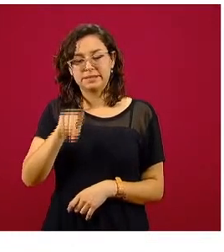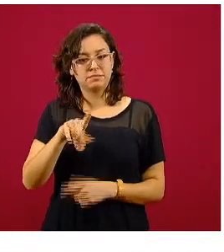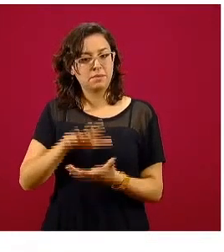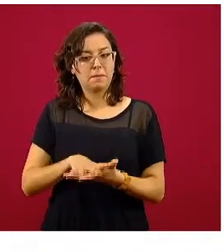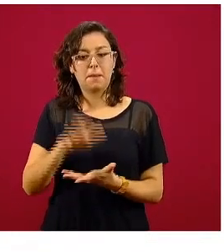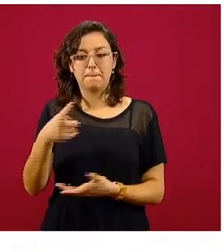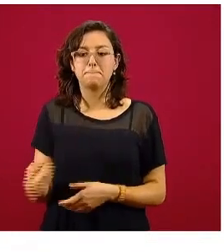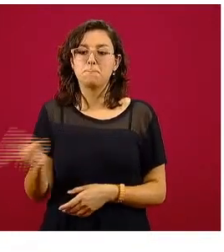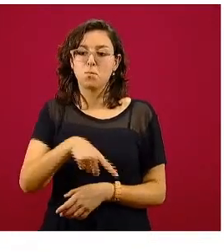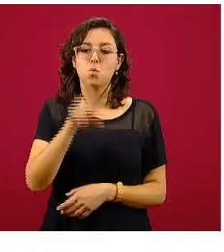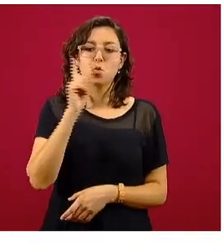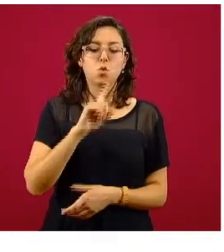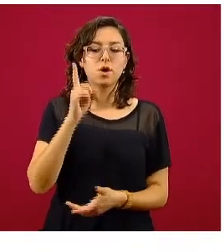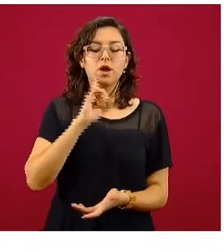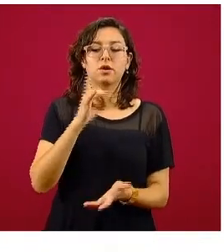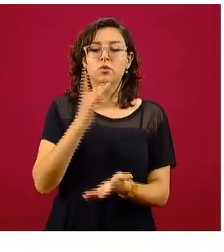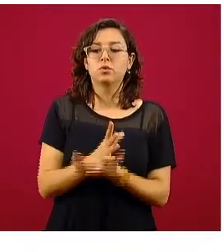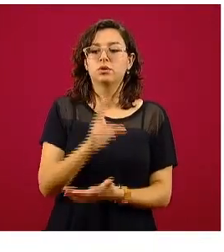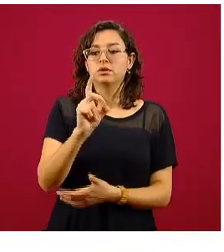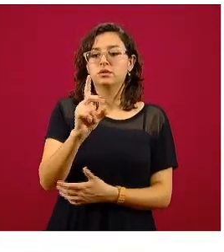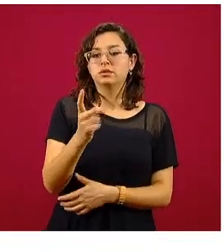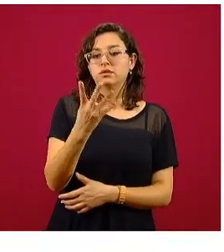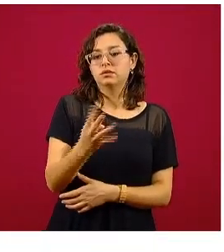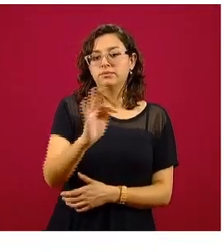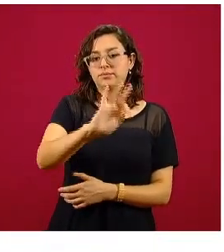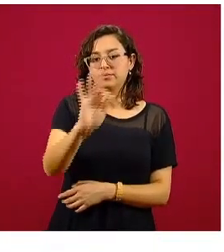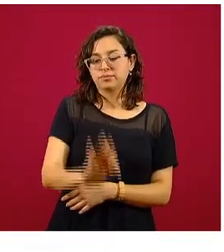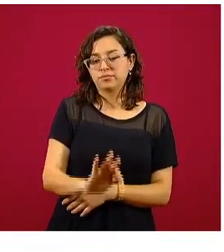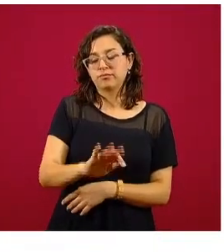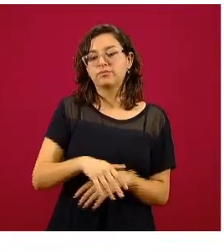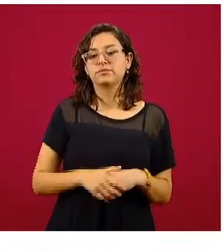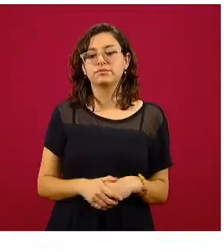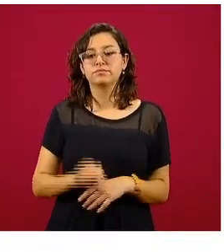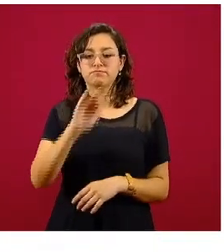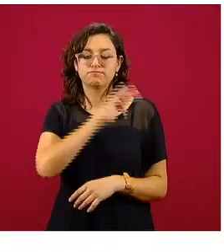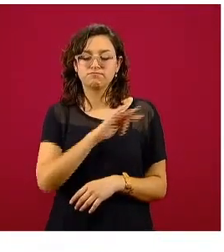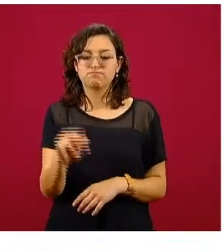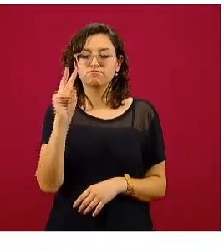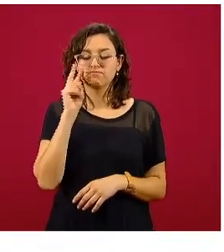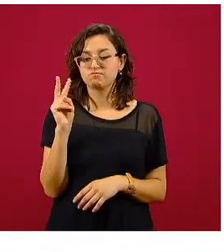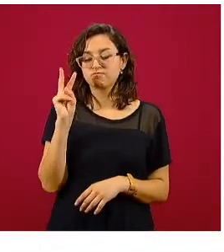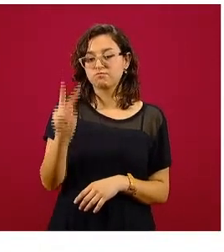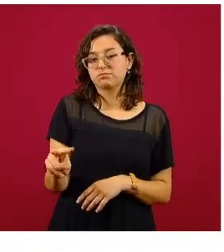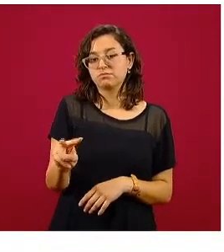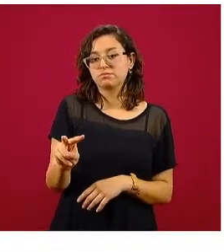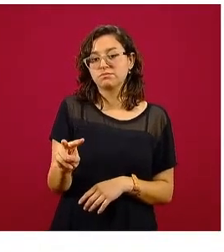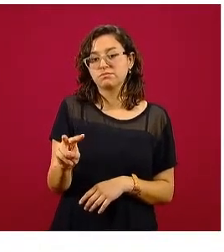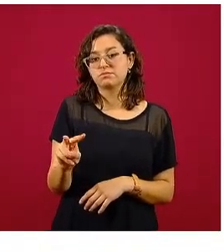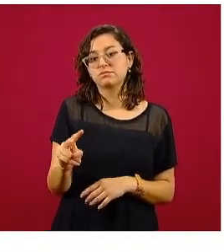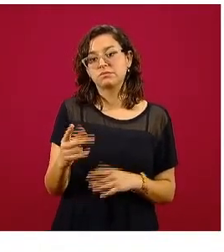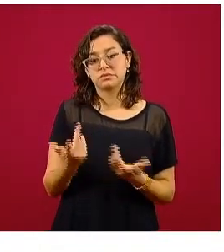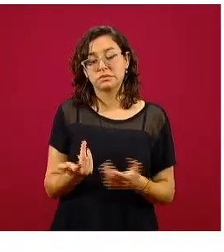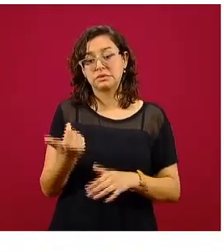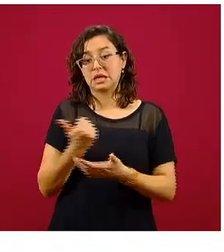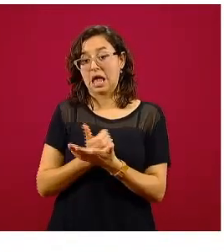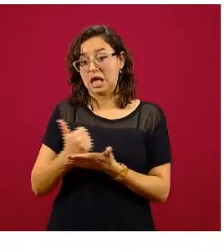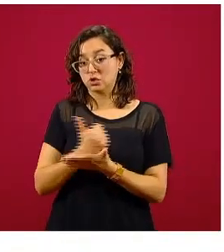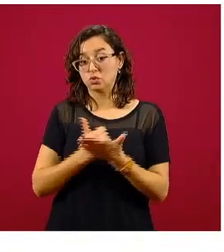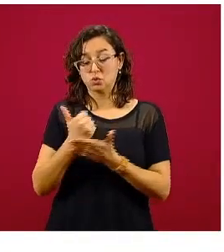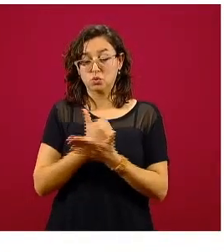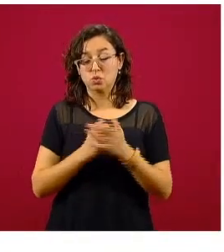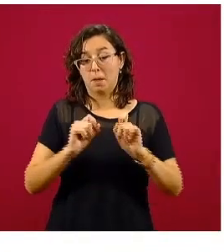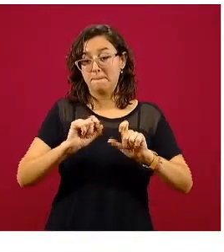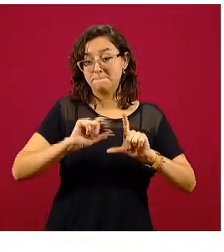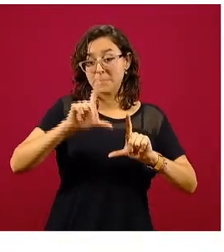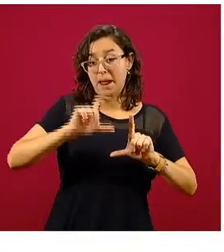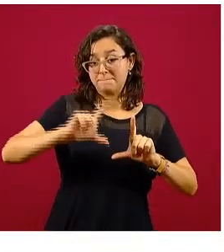las mujeres representan el 34% y podemos ver que la altitud de las barras azules, en